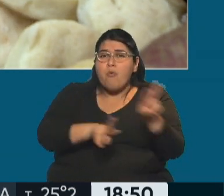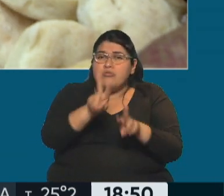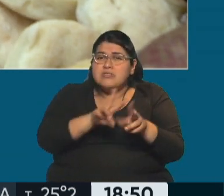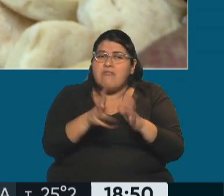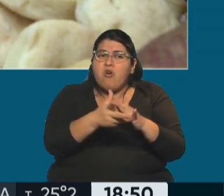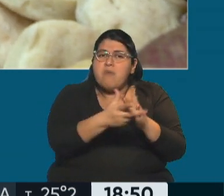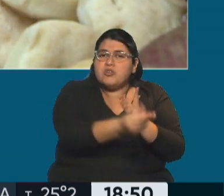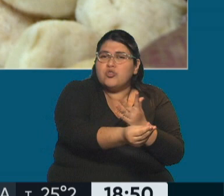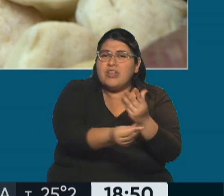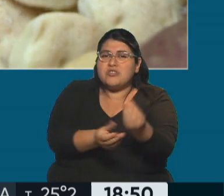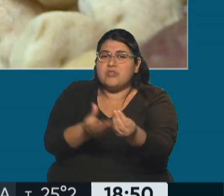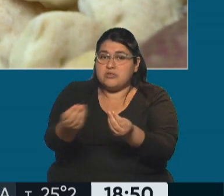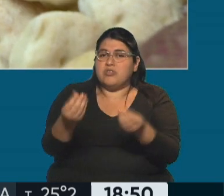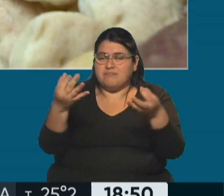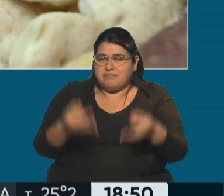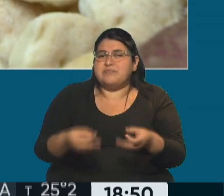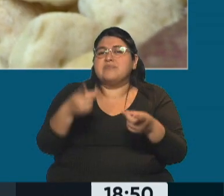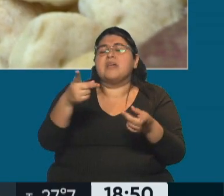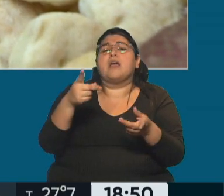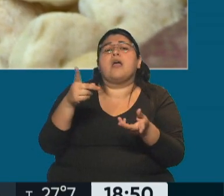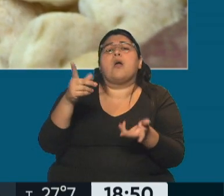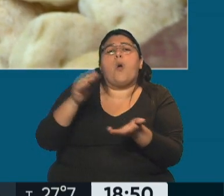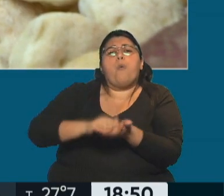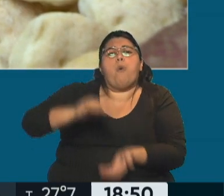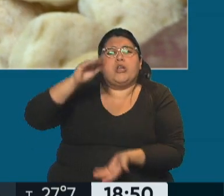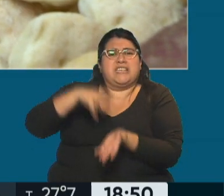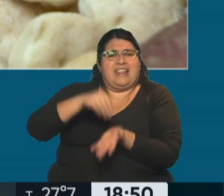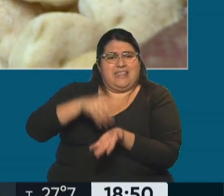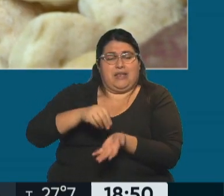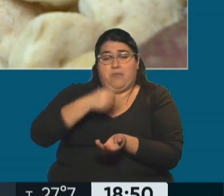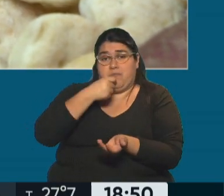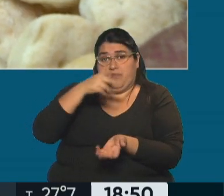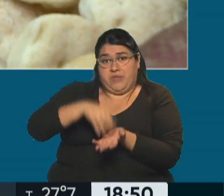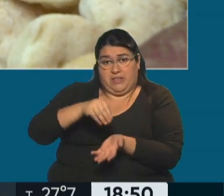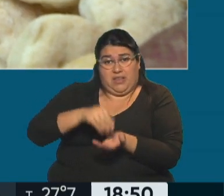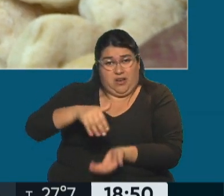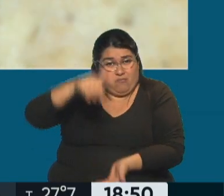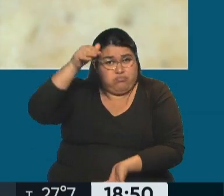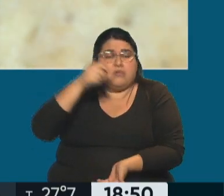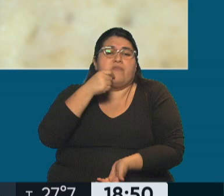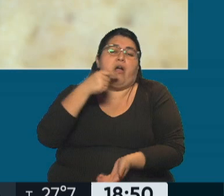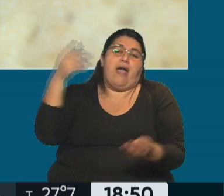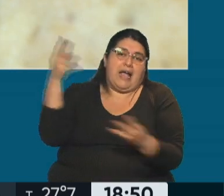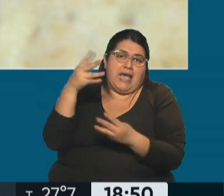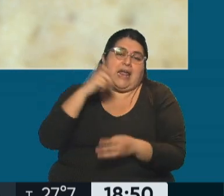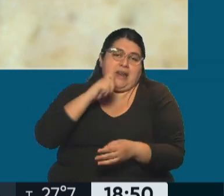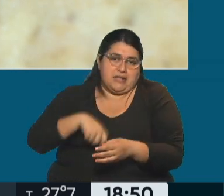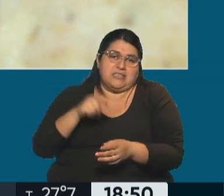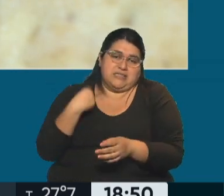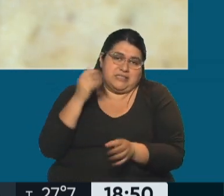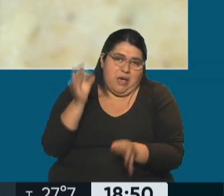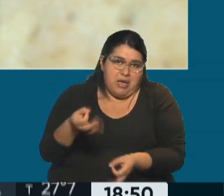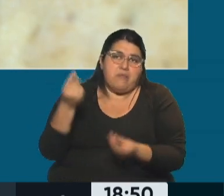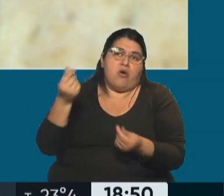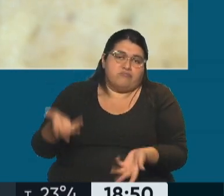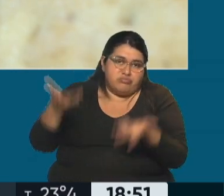parcialmente la bolsa de trigo, cosa de que se aumenta el trigo, porque la guerra entre Rusia y Ucrania lo que hizo fue aumentarlo.